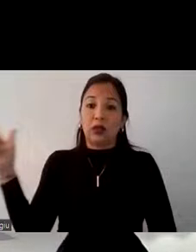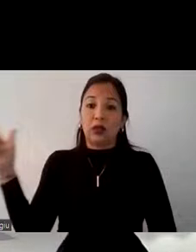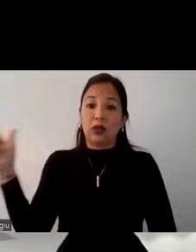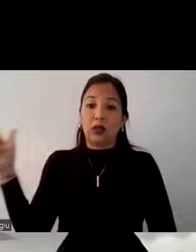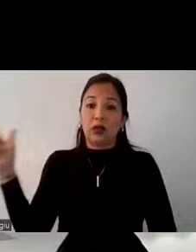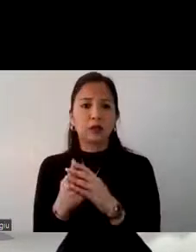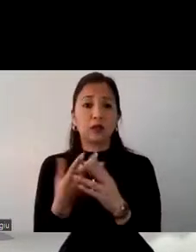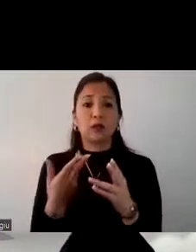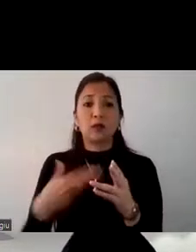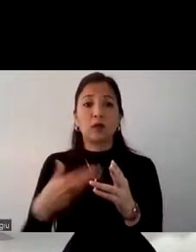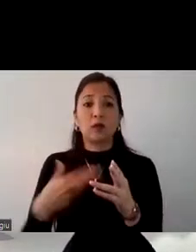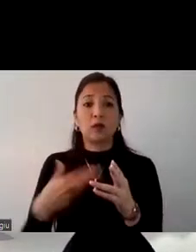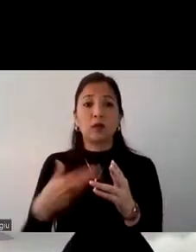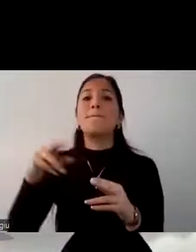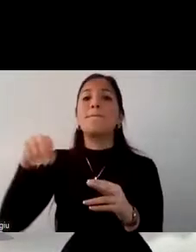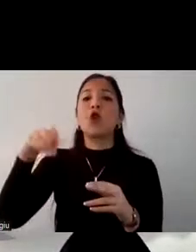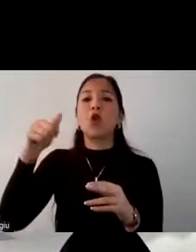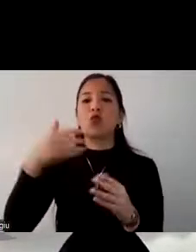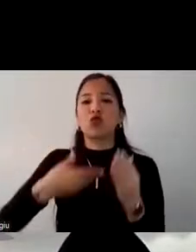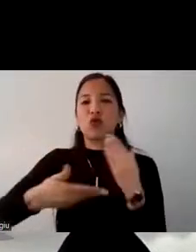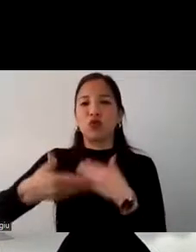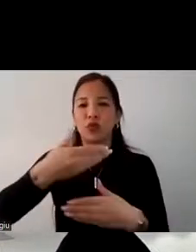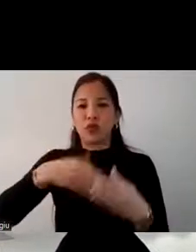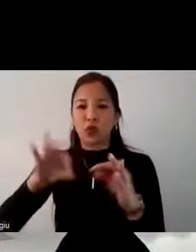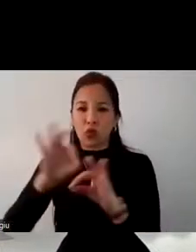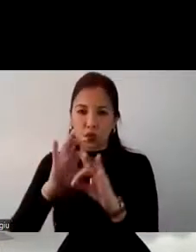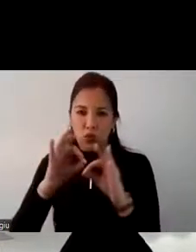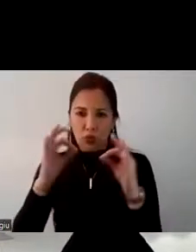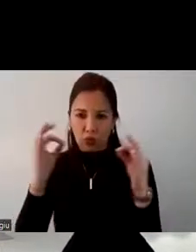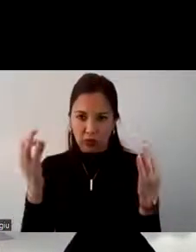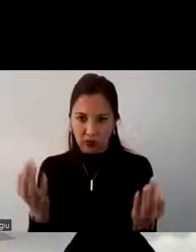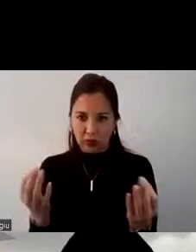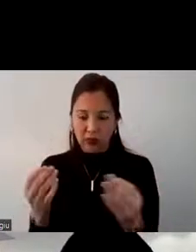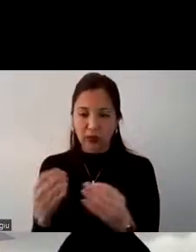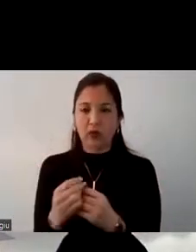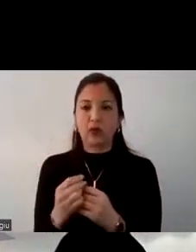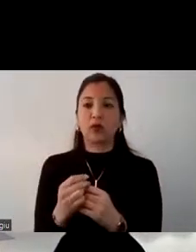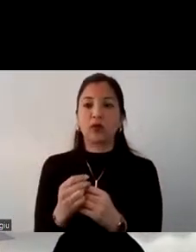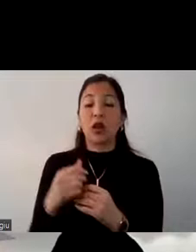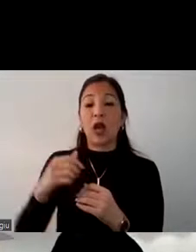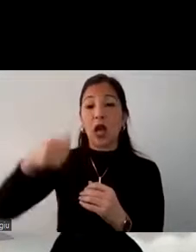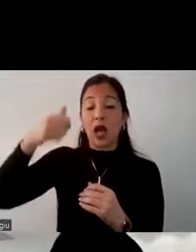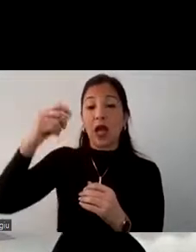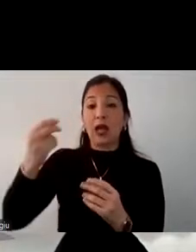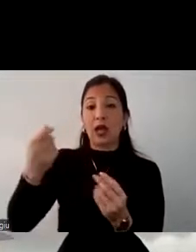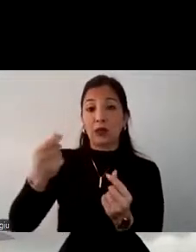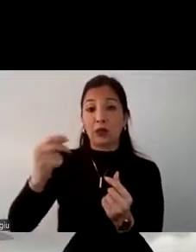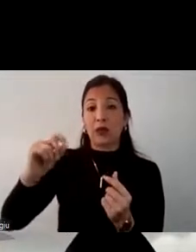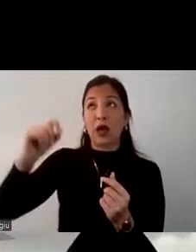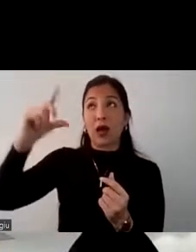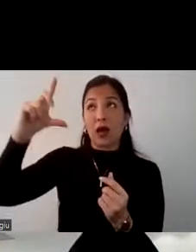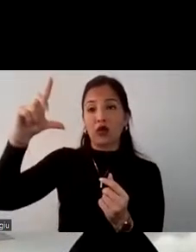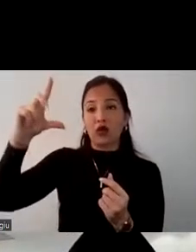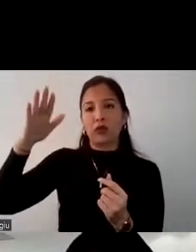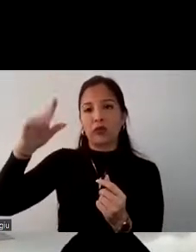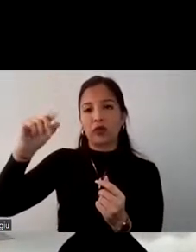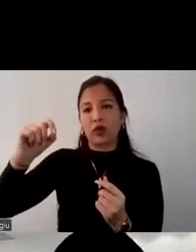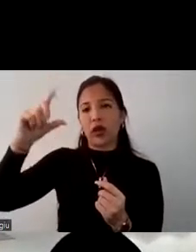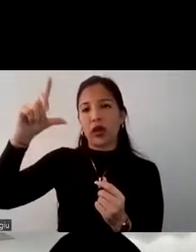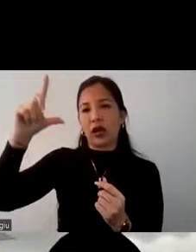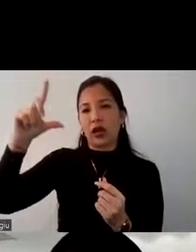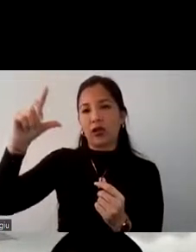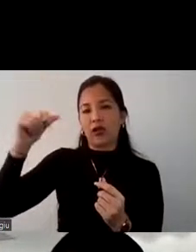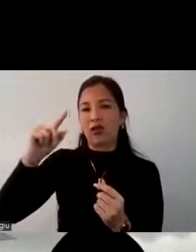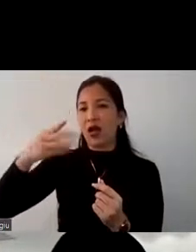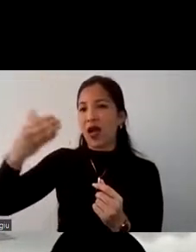la promoción del destino inicialmente en los estratos sociodemográficos altos y medios altos los cuales han sido menos